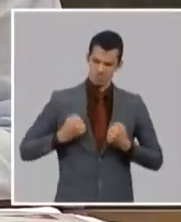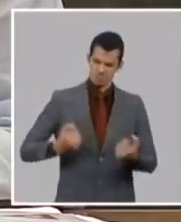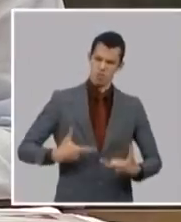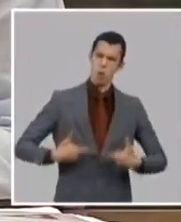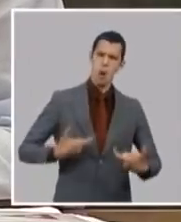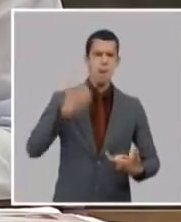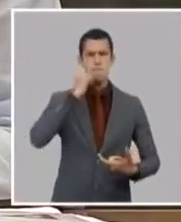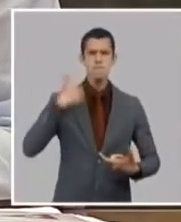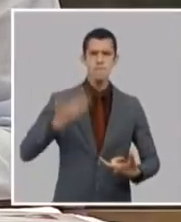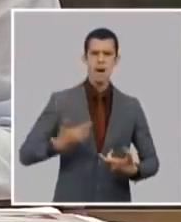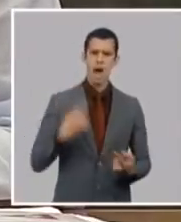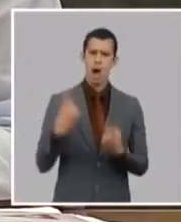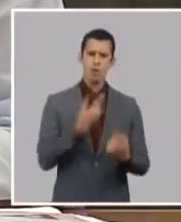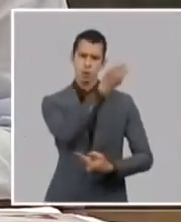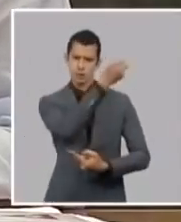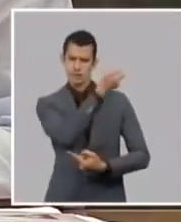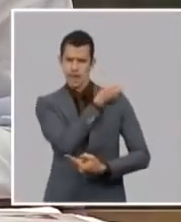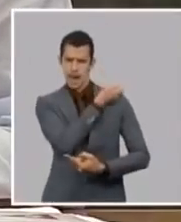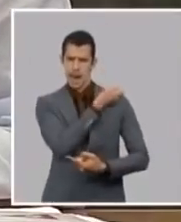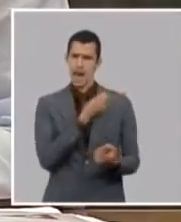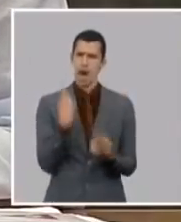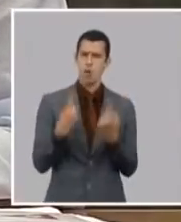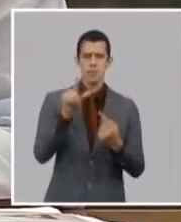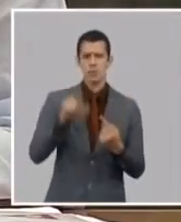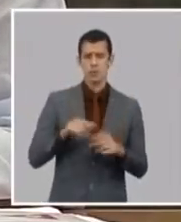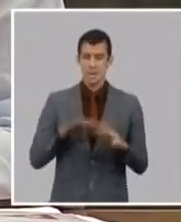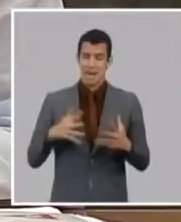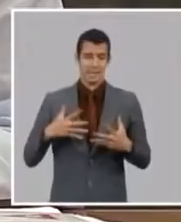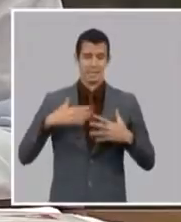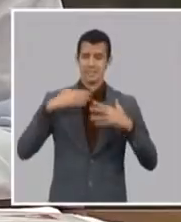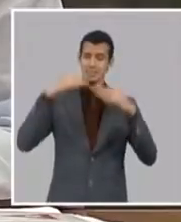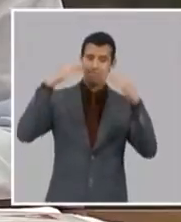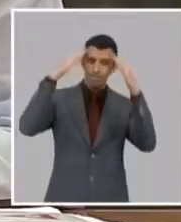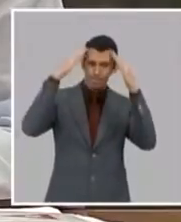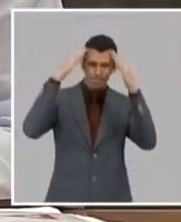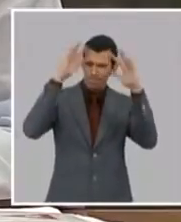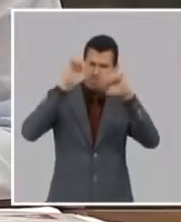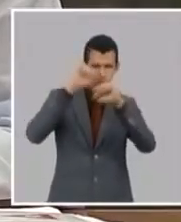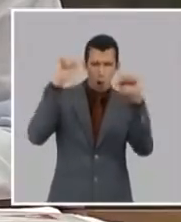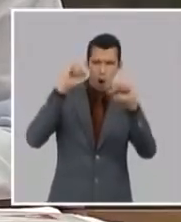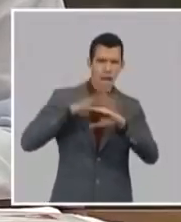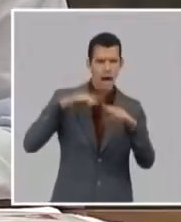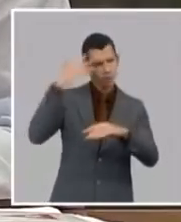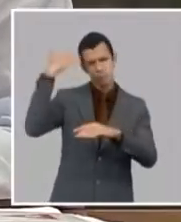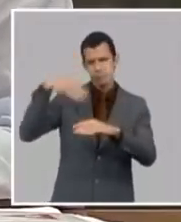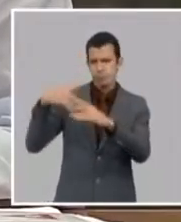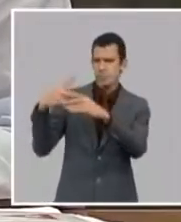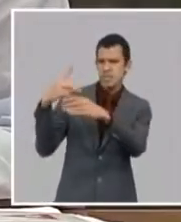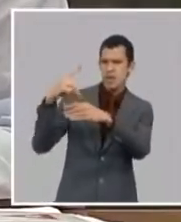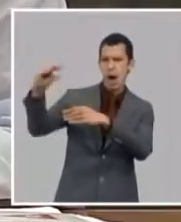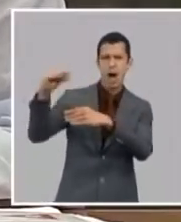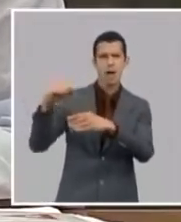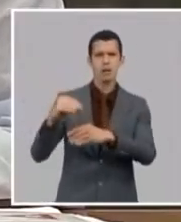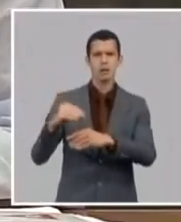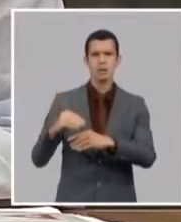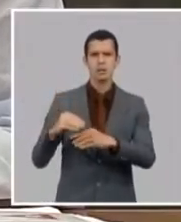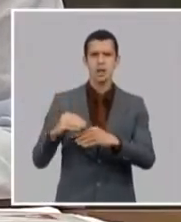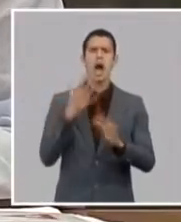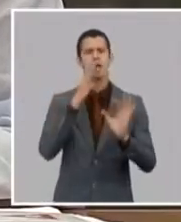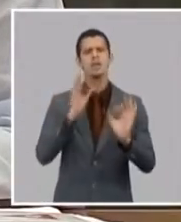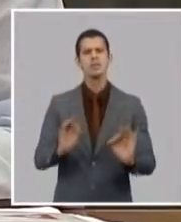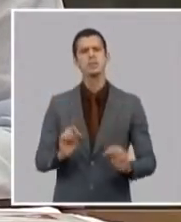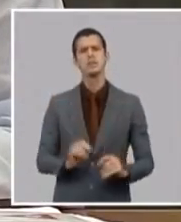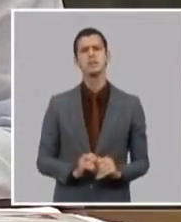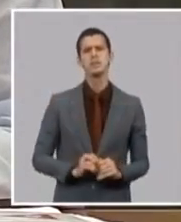traicionan hay quienes desertan eso pasa en todas las épocas y en todas las revoluciones pero también en los